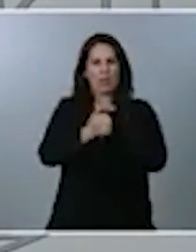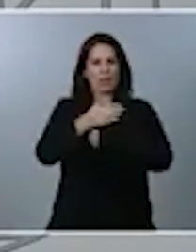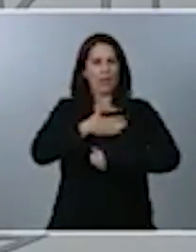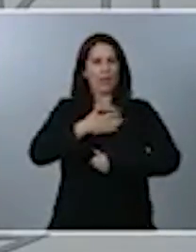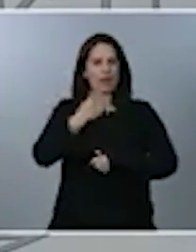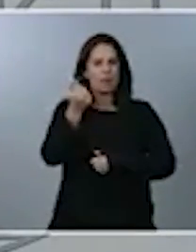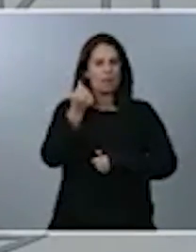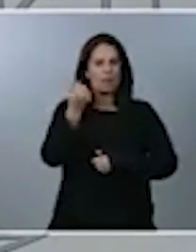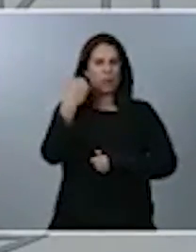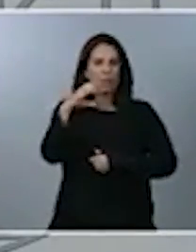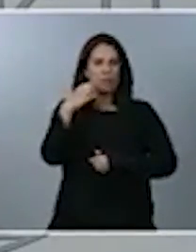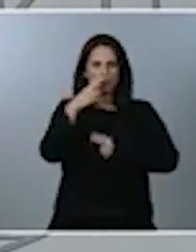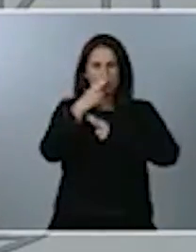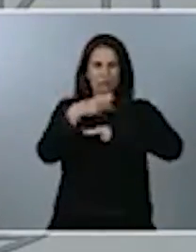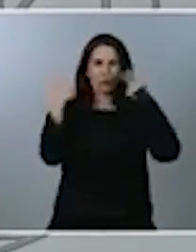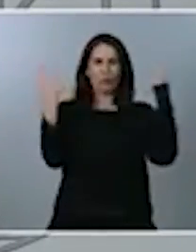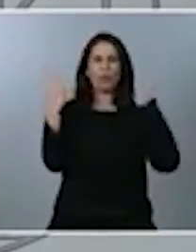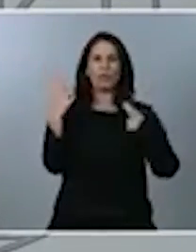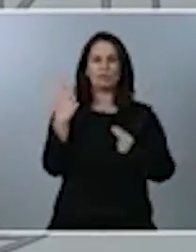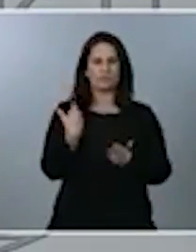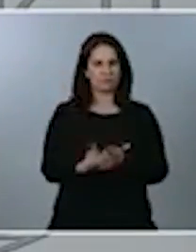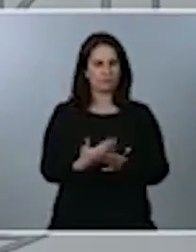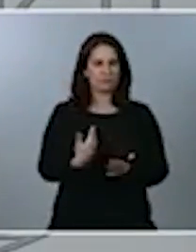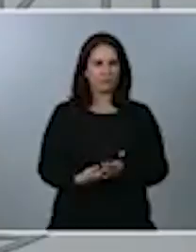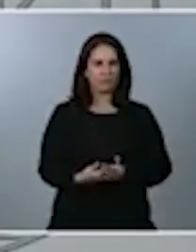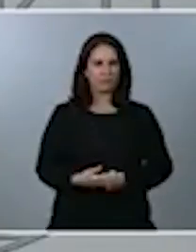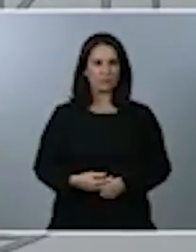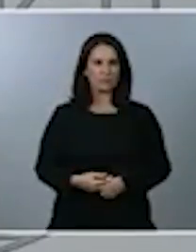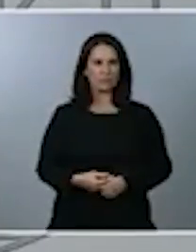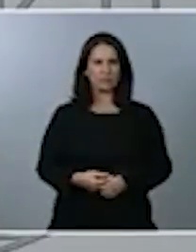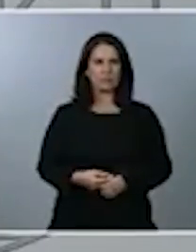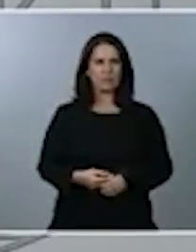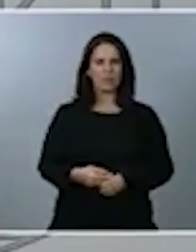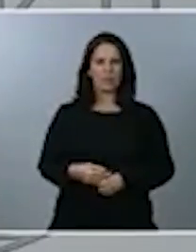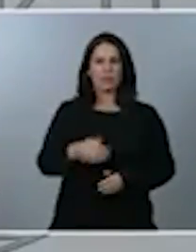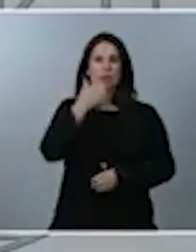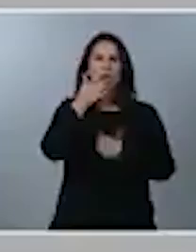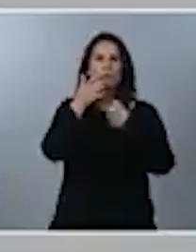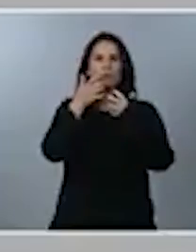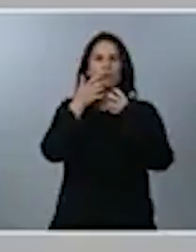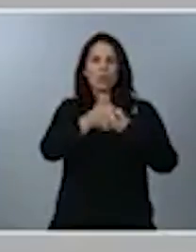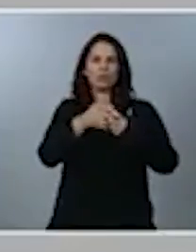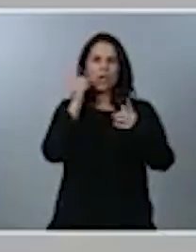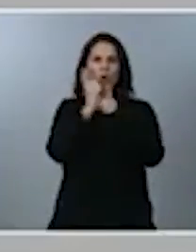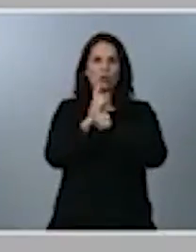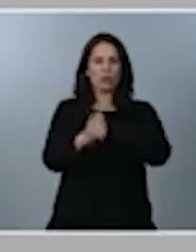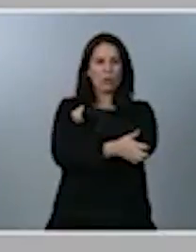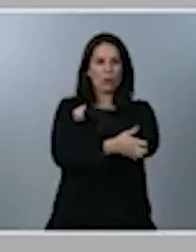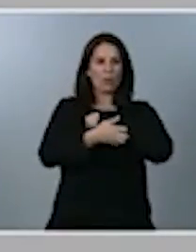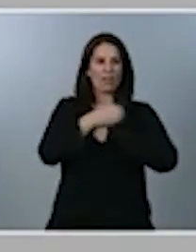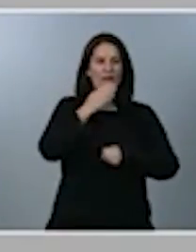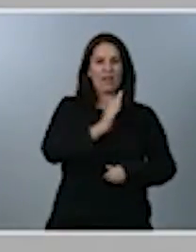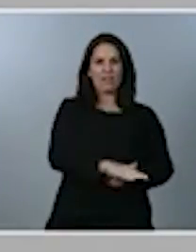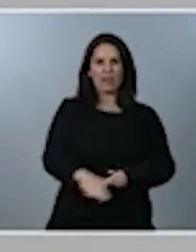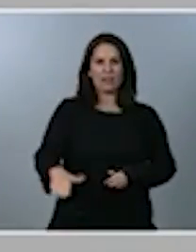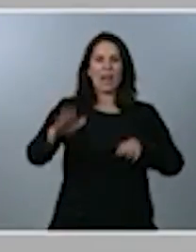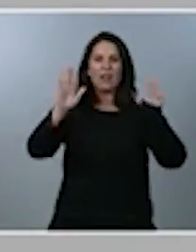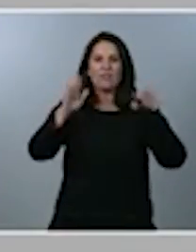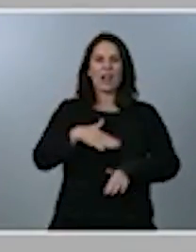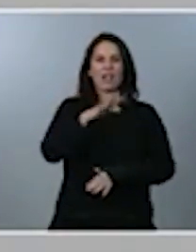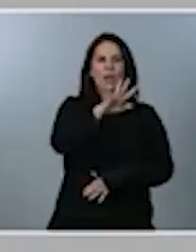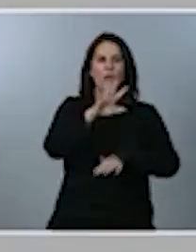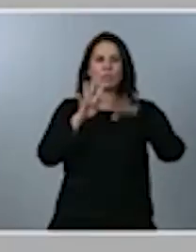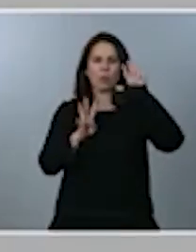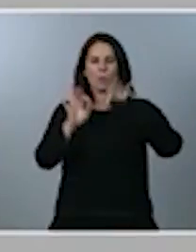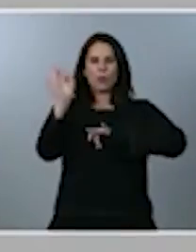Demuestra un botón, las políticas para combatir pobreza infantil van a recibir un 59% más que la